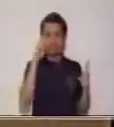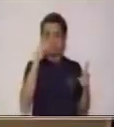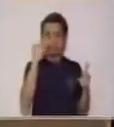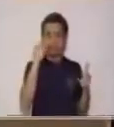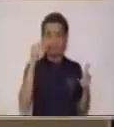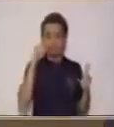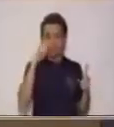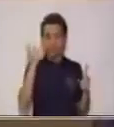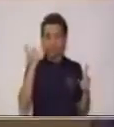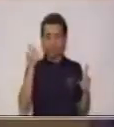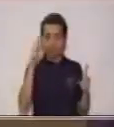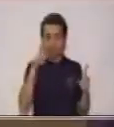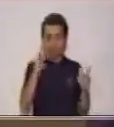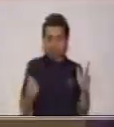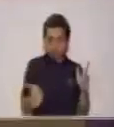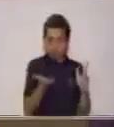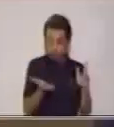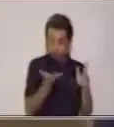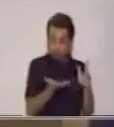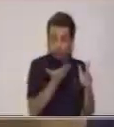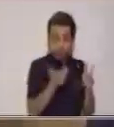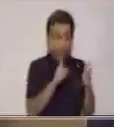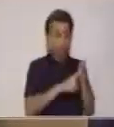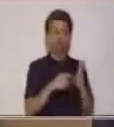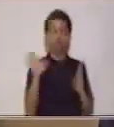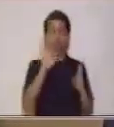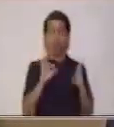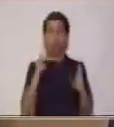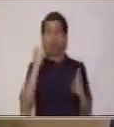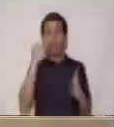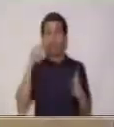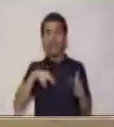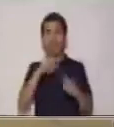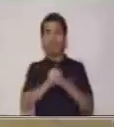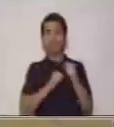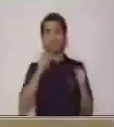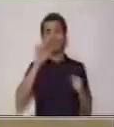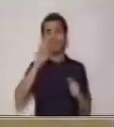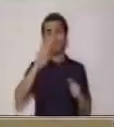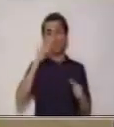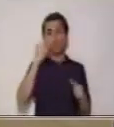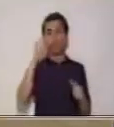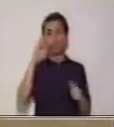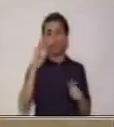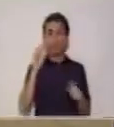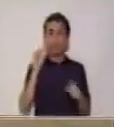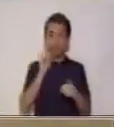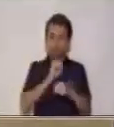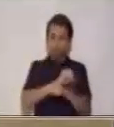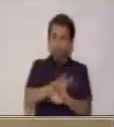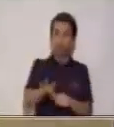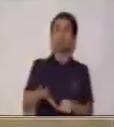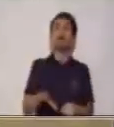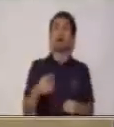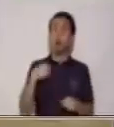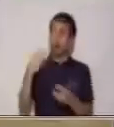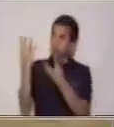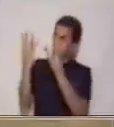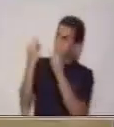actitudes que nosotros vamos a tomar después de leer o escuchar un texto persuasivo.